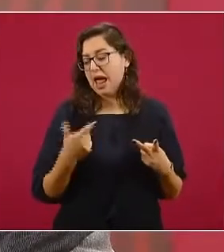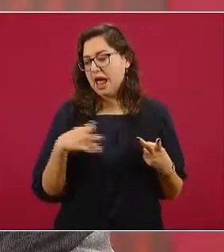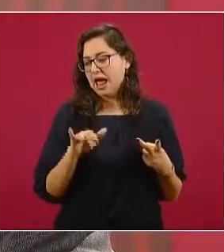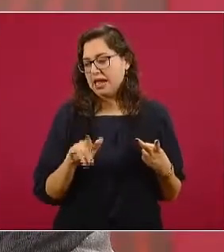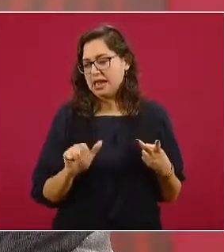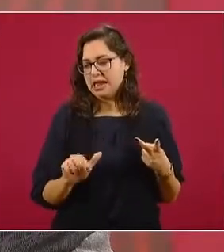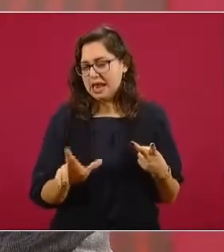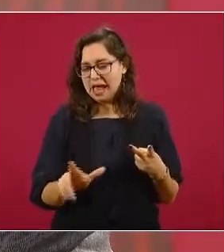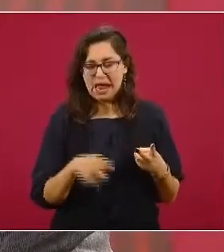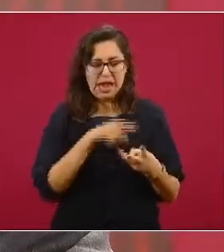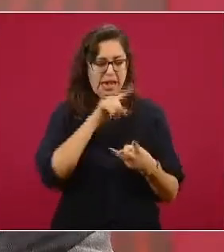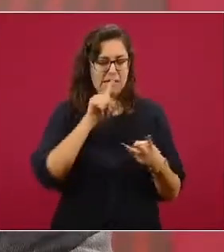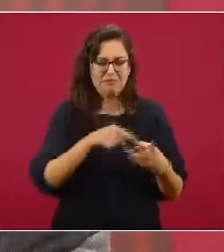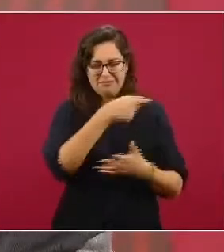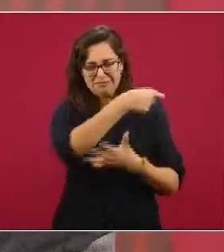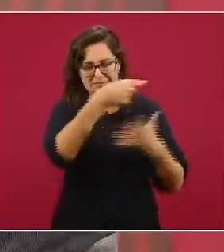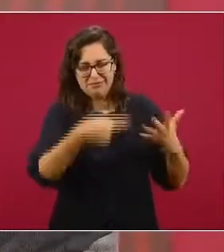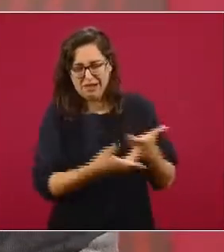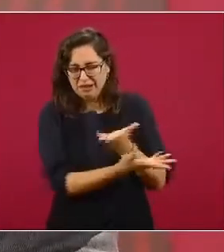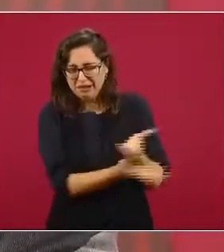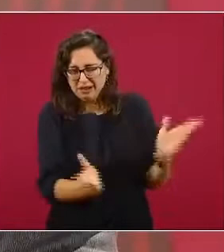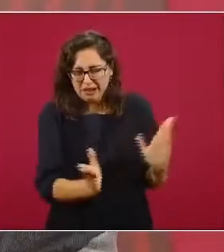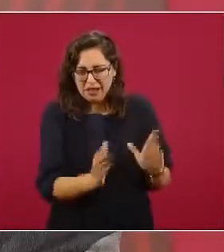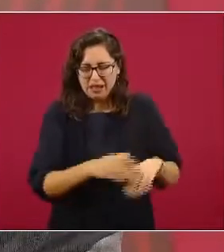todos ellos,